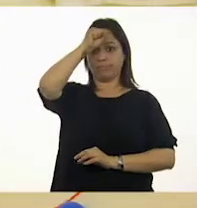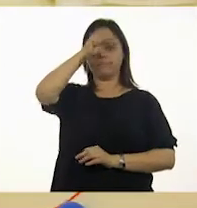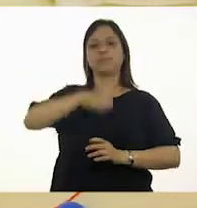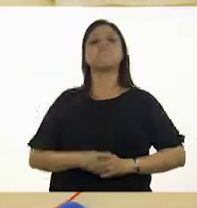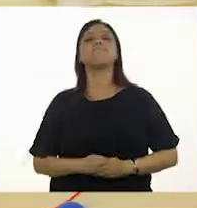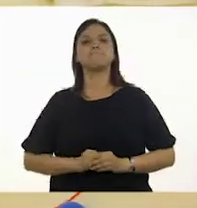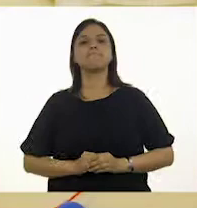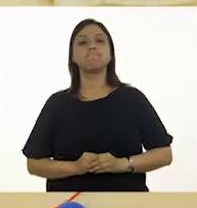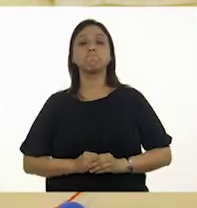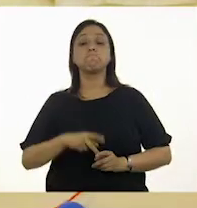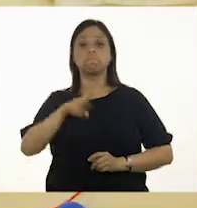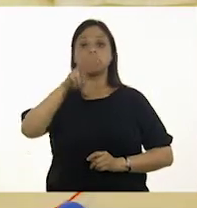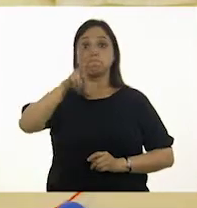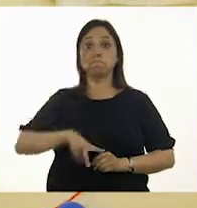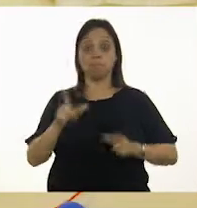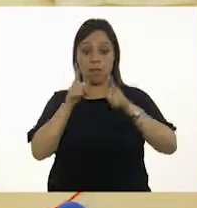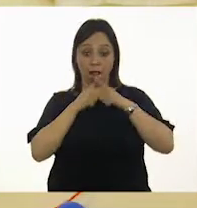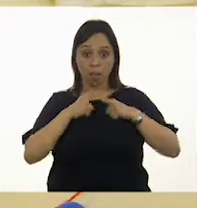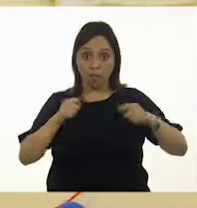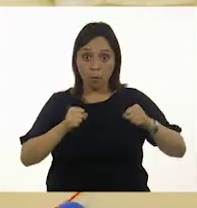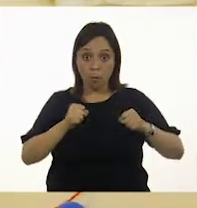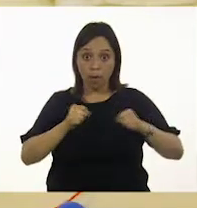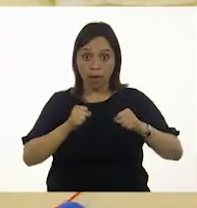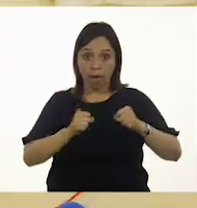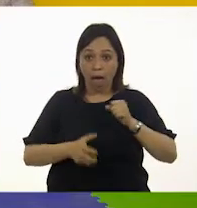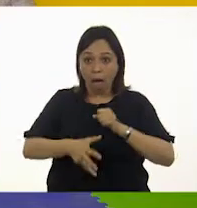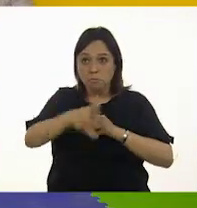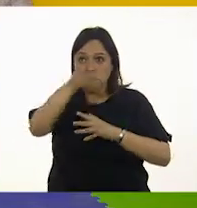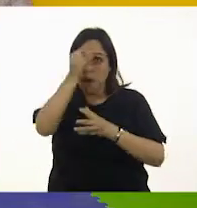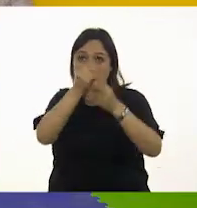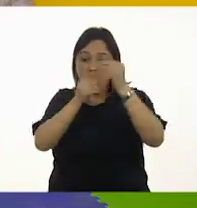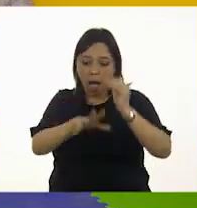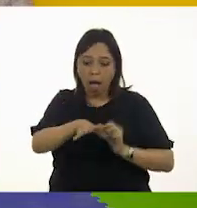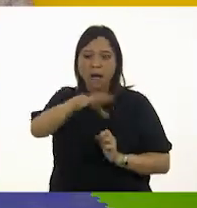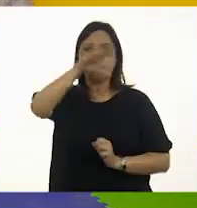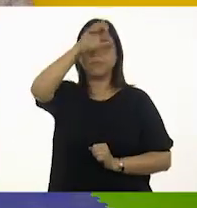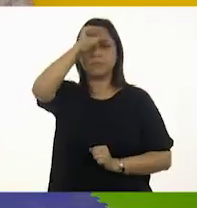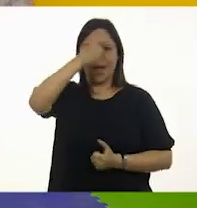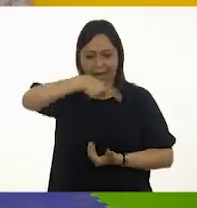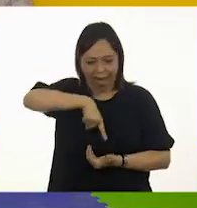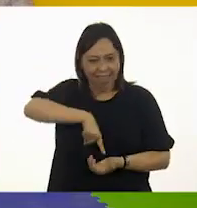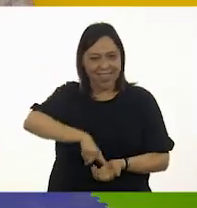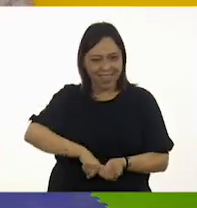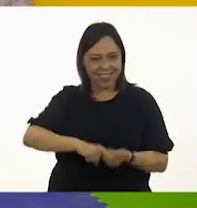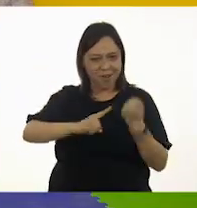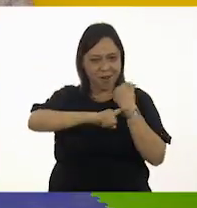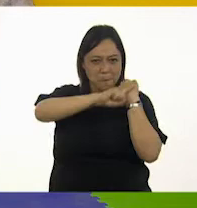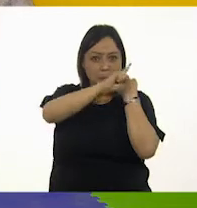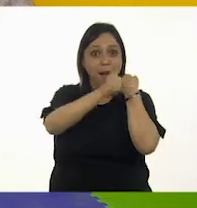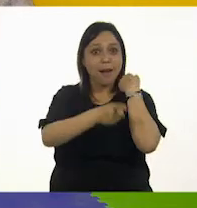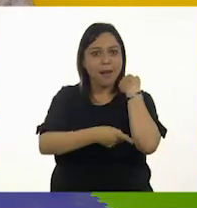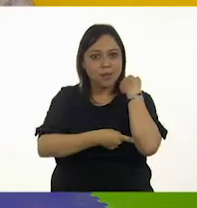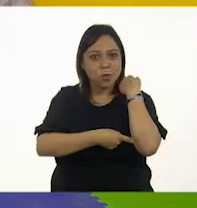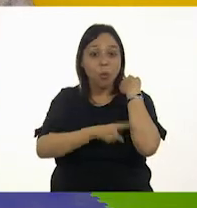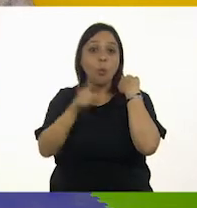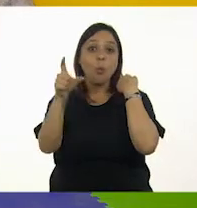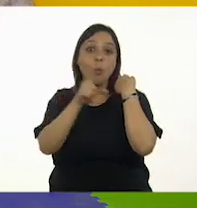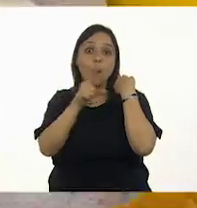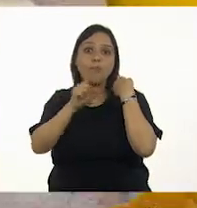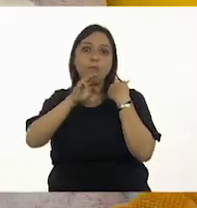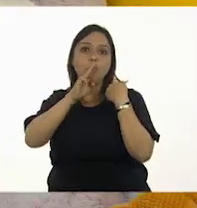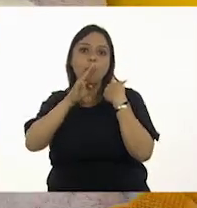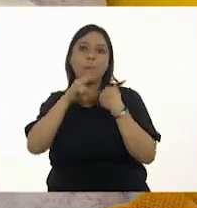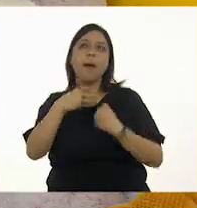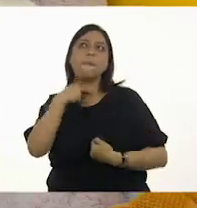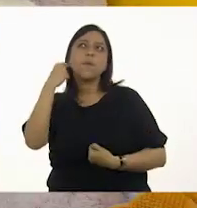saber que el lenguaje se aprende desde el vientre materno. Con razón, las niñas y los niños se calman cuando oyen la voz de su mamá.